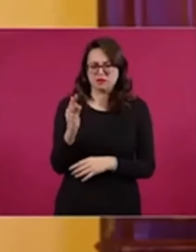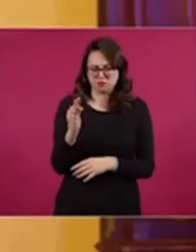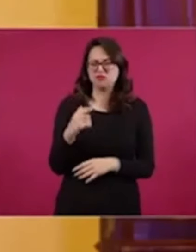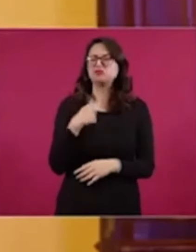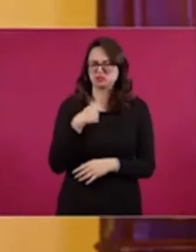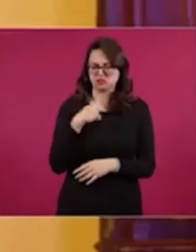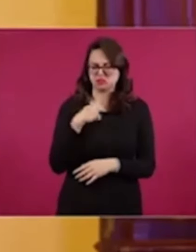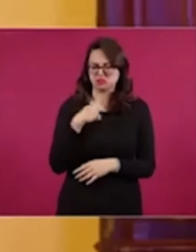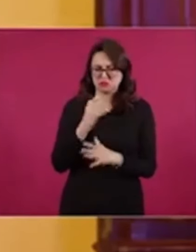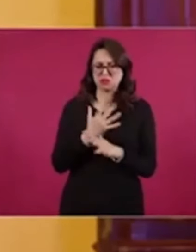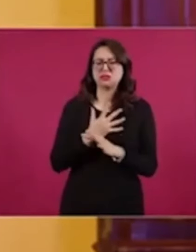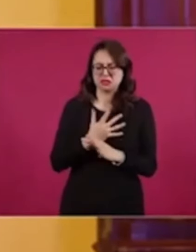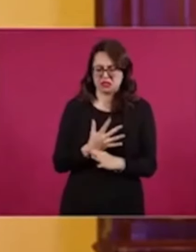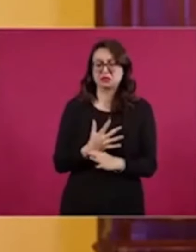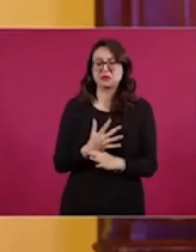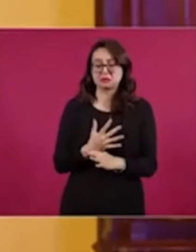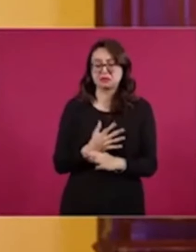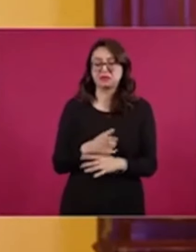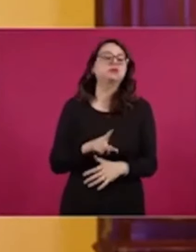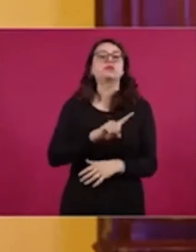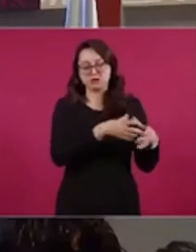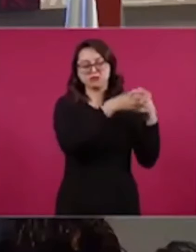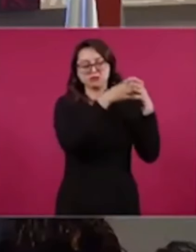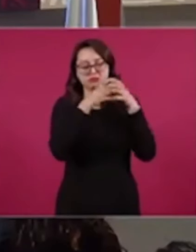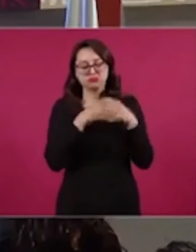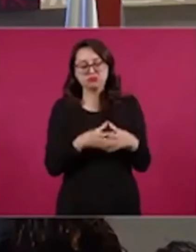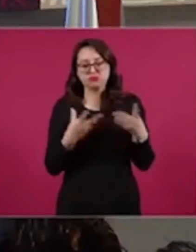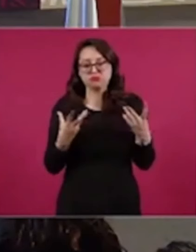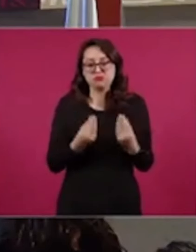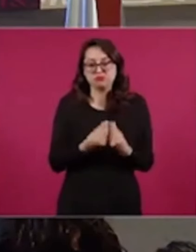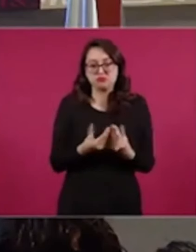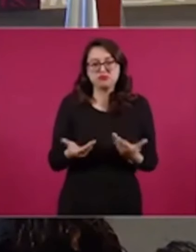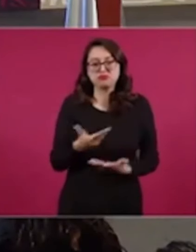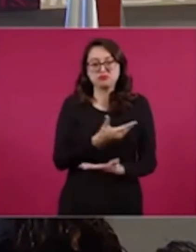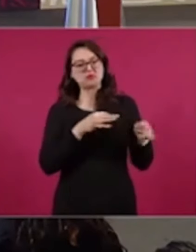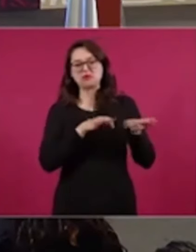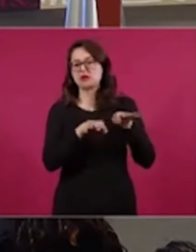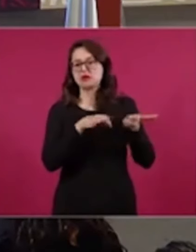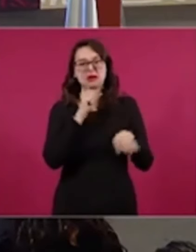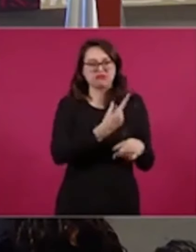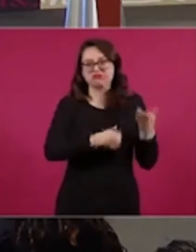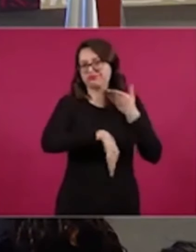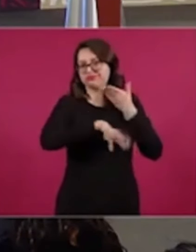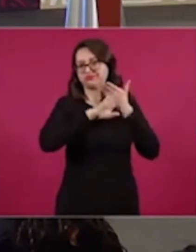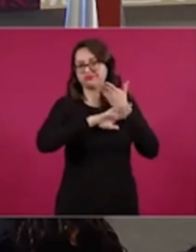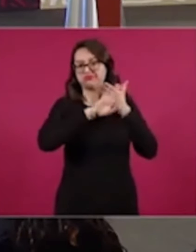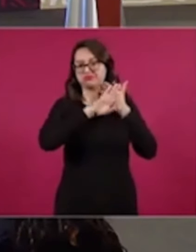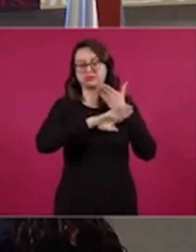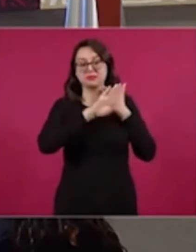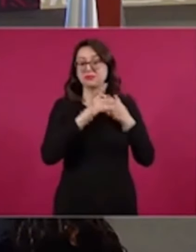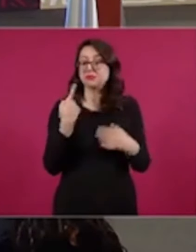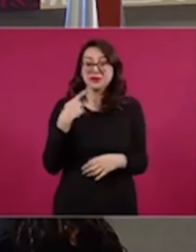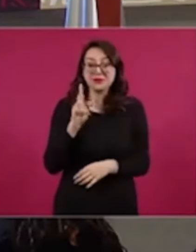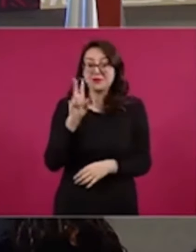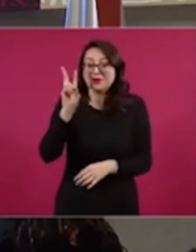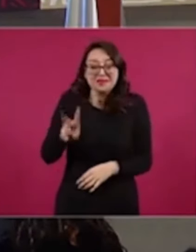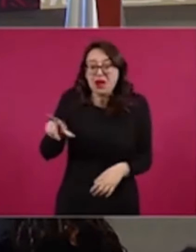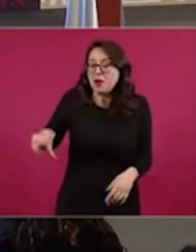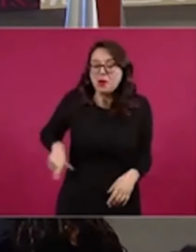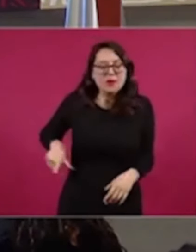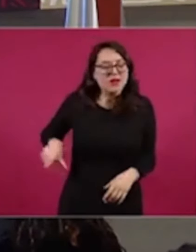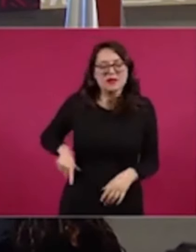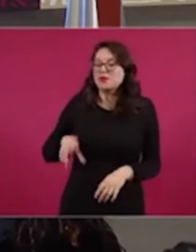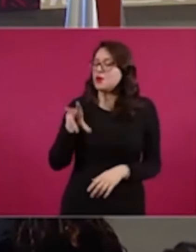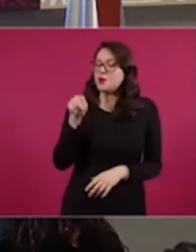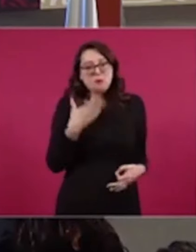Y cuando vino la comisión, tenía yo pensado no verlos, pero se ha portado muy bien, sobre